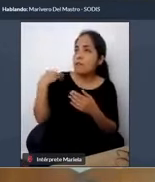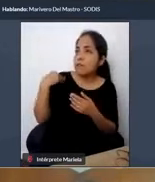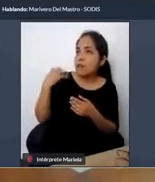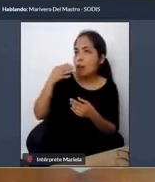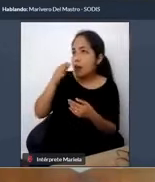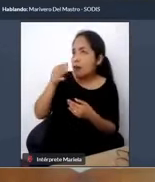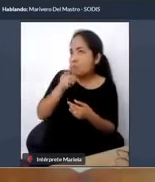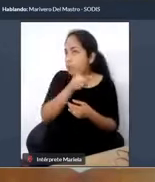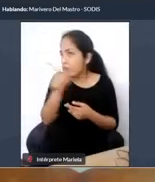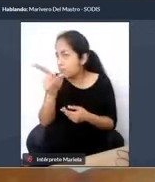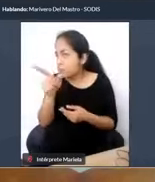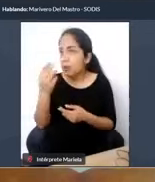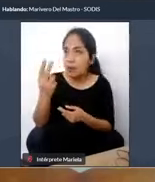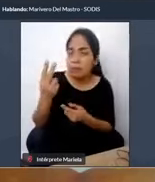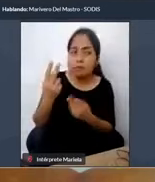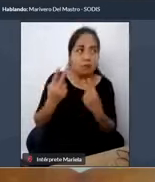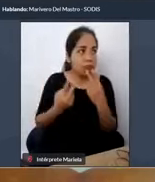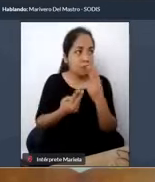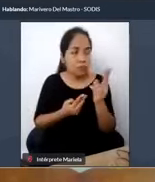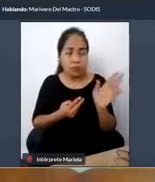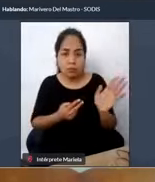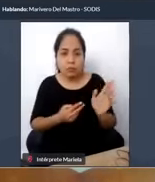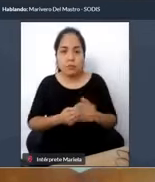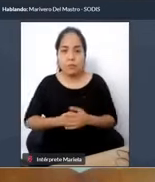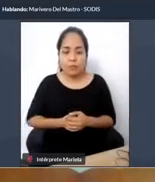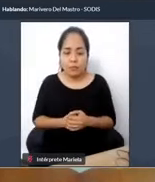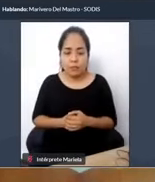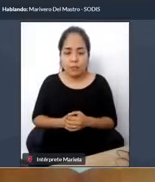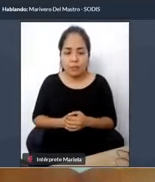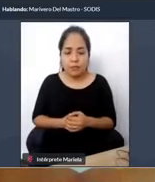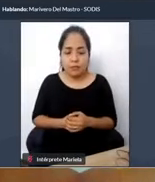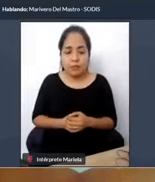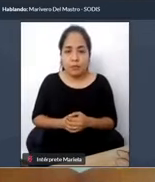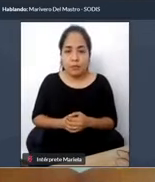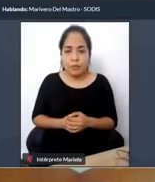que son como bandas, que son construidas a lo largo de,